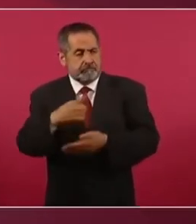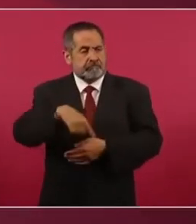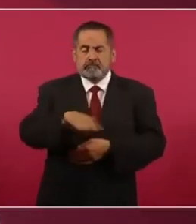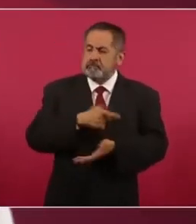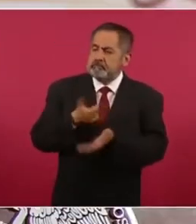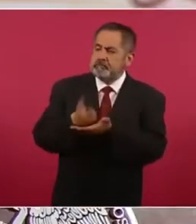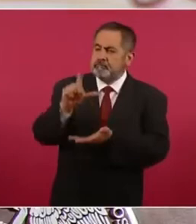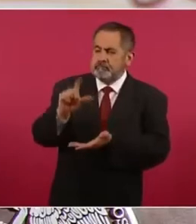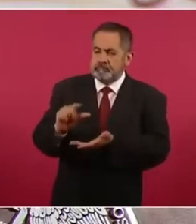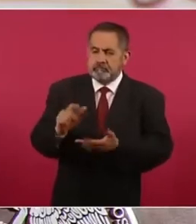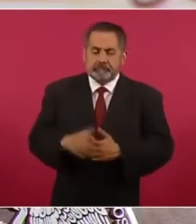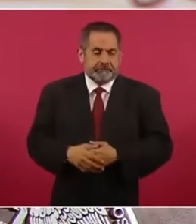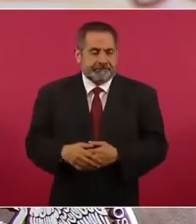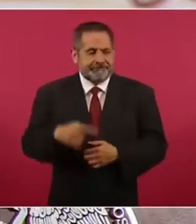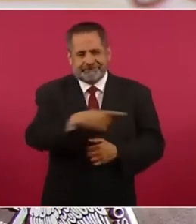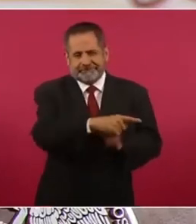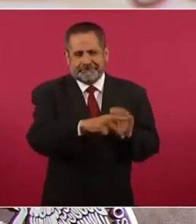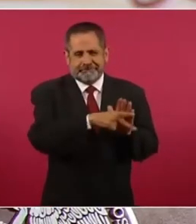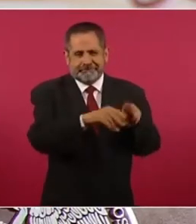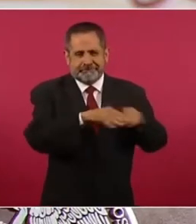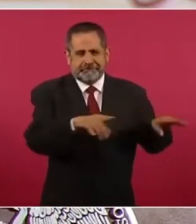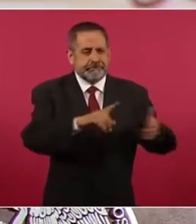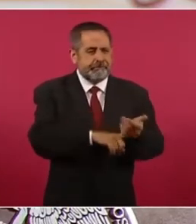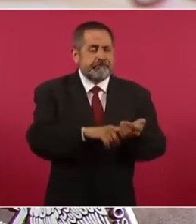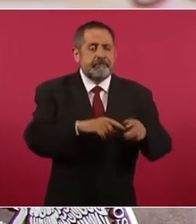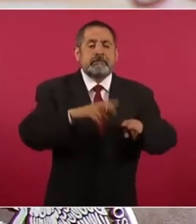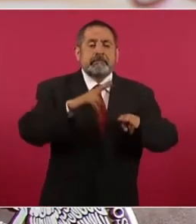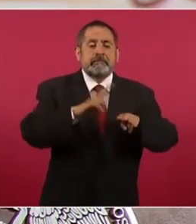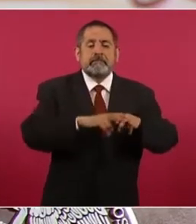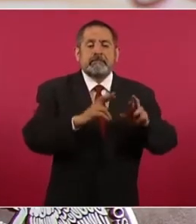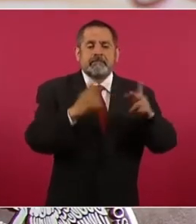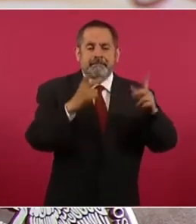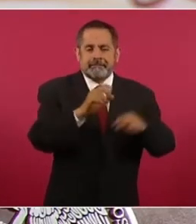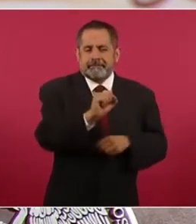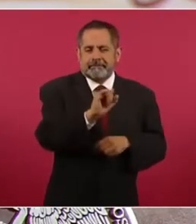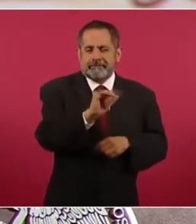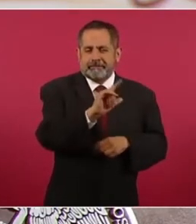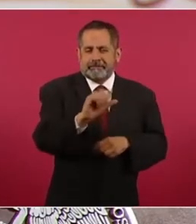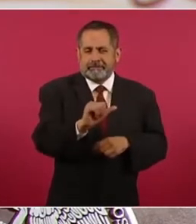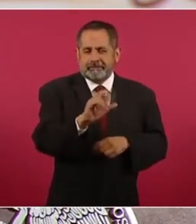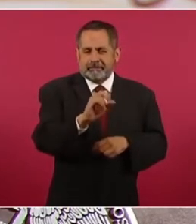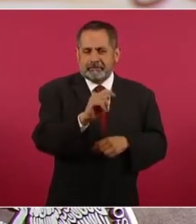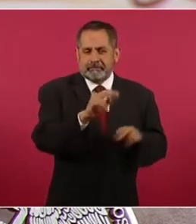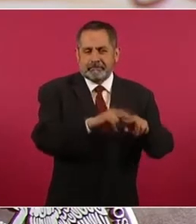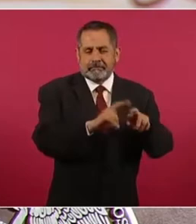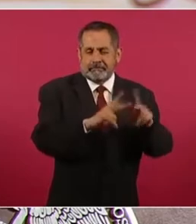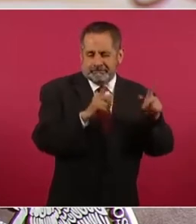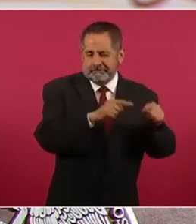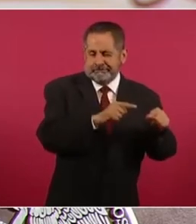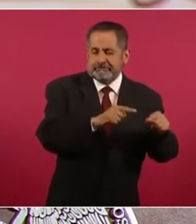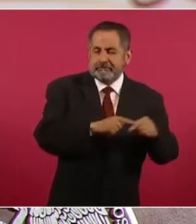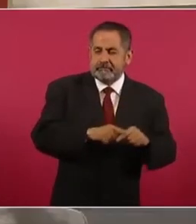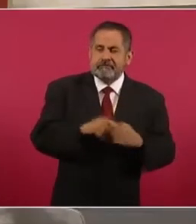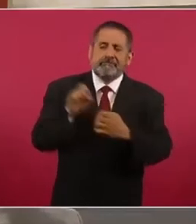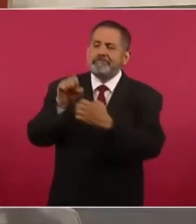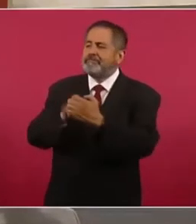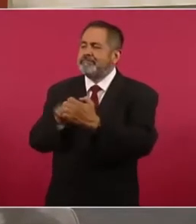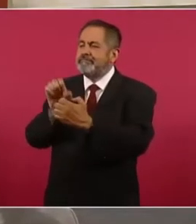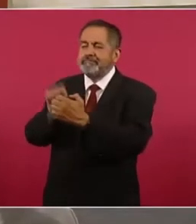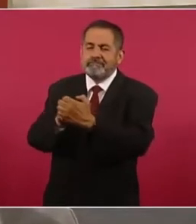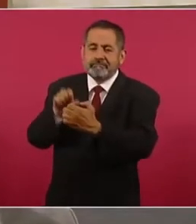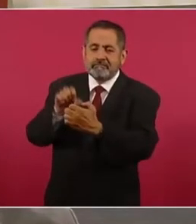Así la Silla Rota engaña a sus lectores para atizarle cada día contra el gobierno de México con la intención de crear